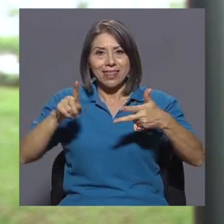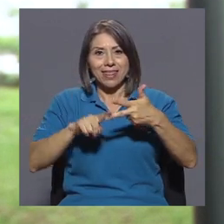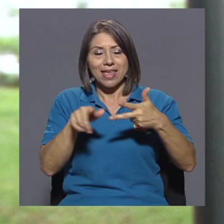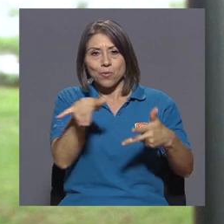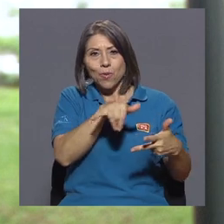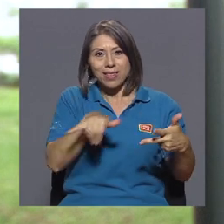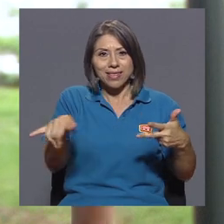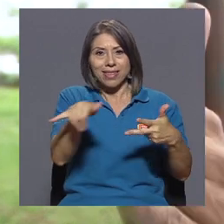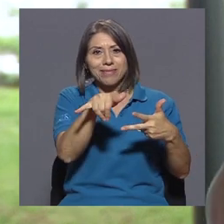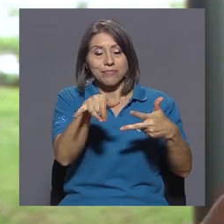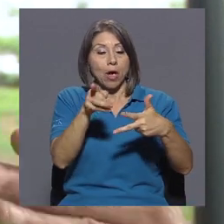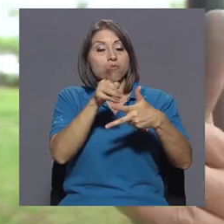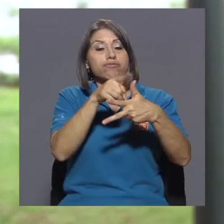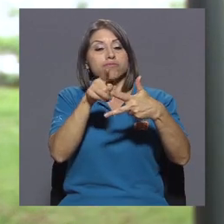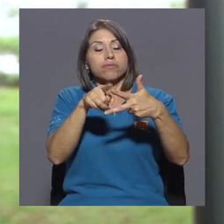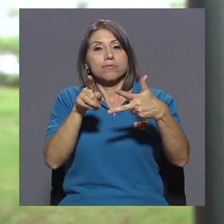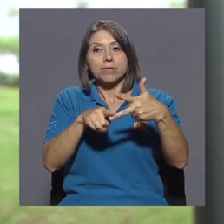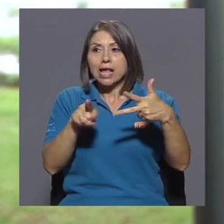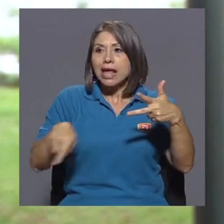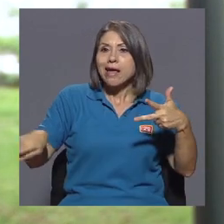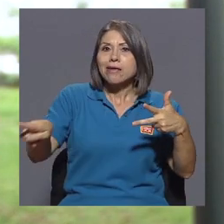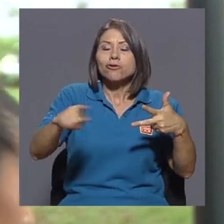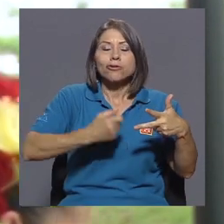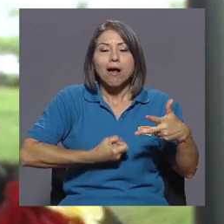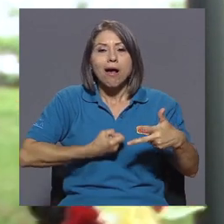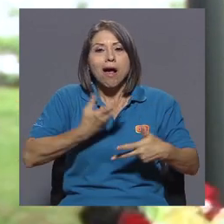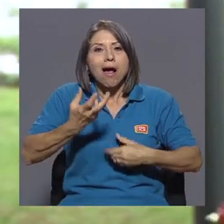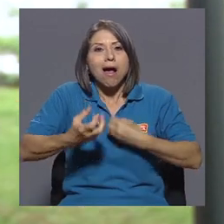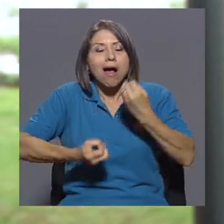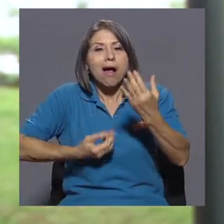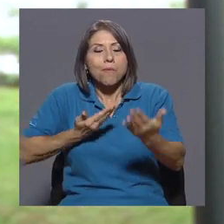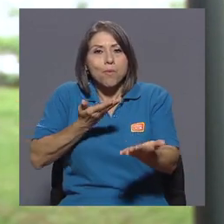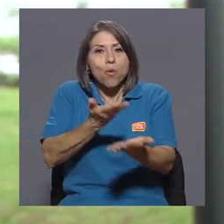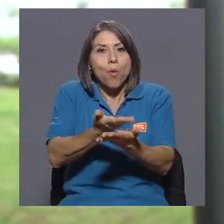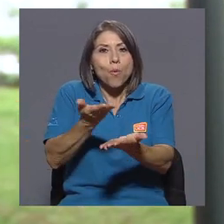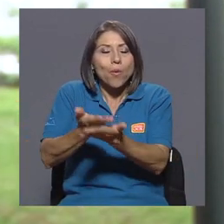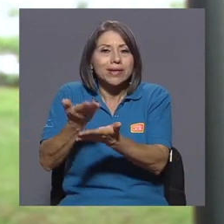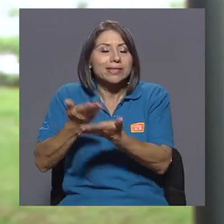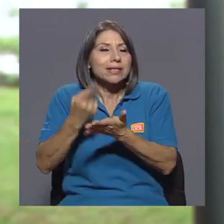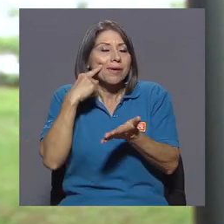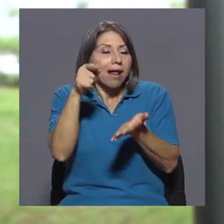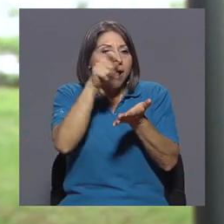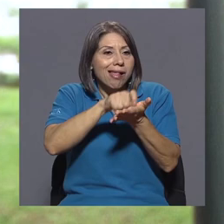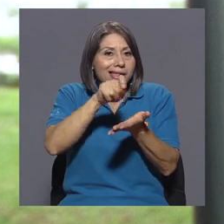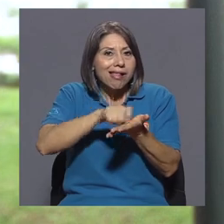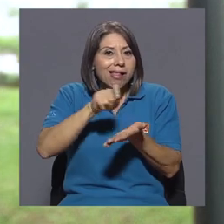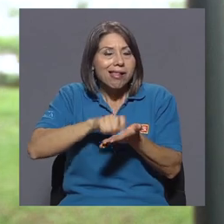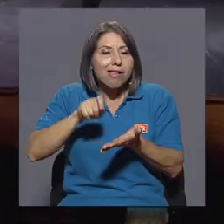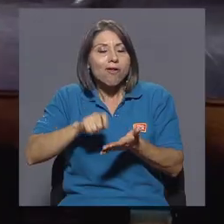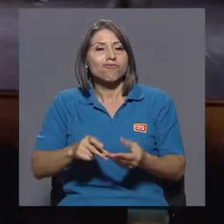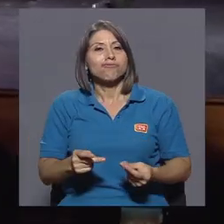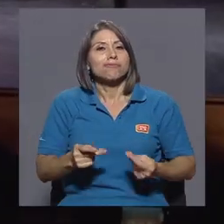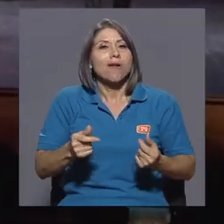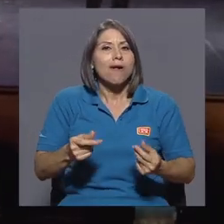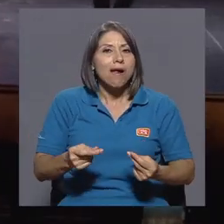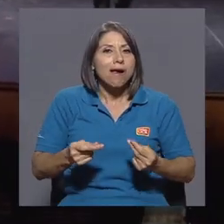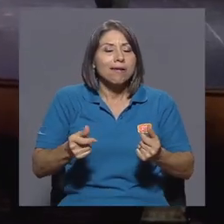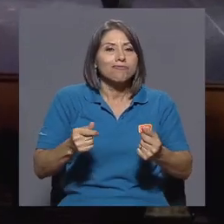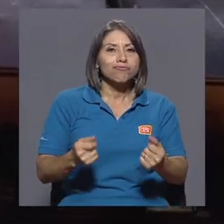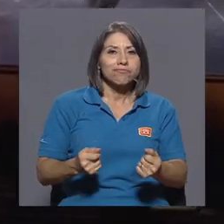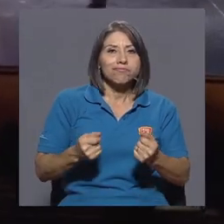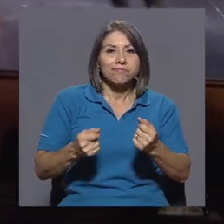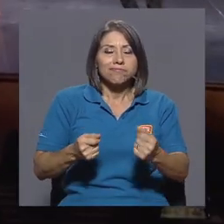a través de esos ejes ellos fueron generando diferentes propuestas de letras y asimismo ritmos que obviamente